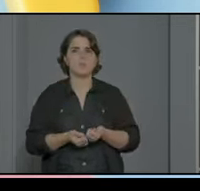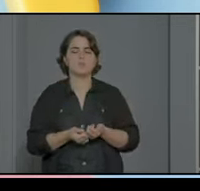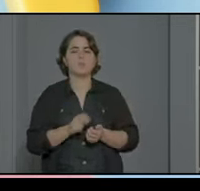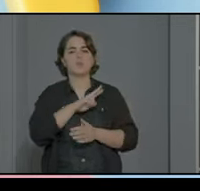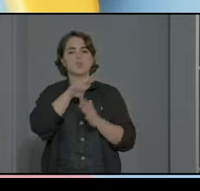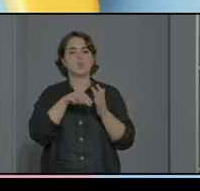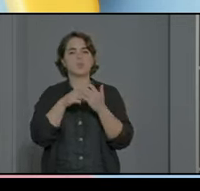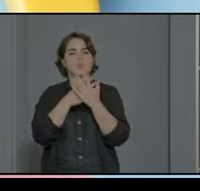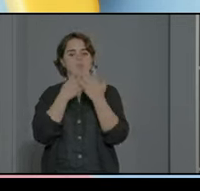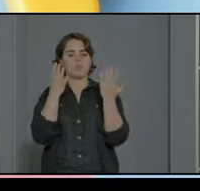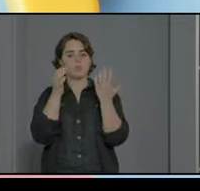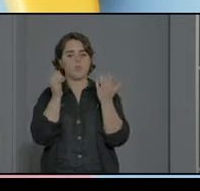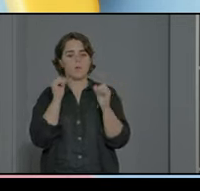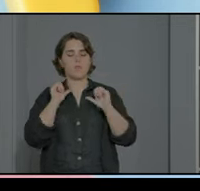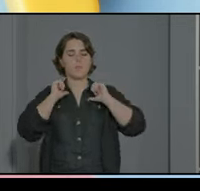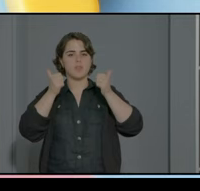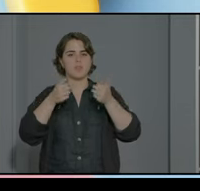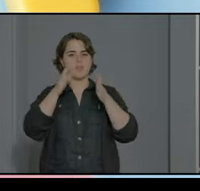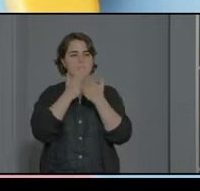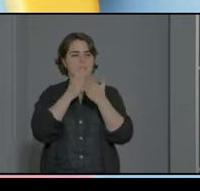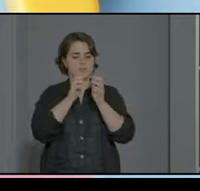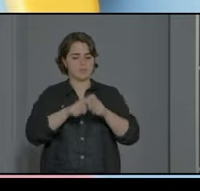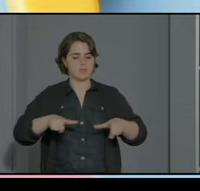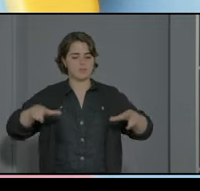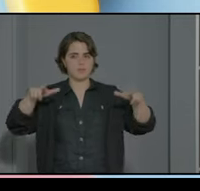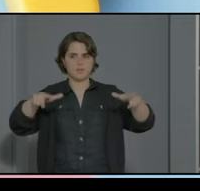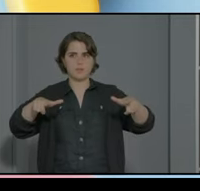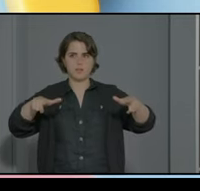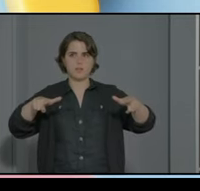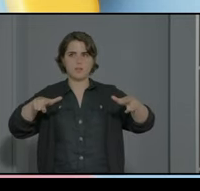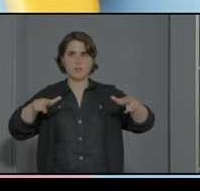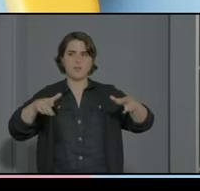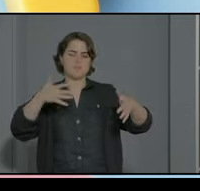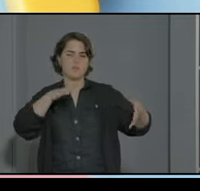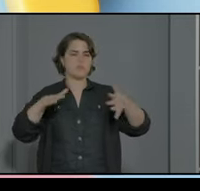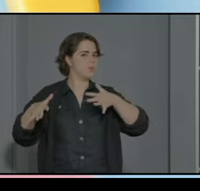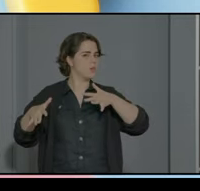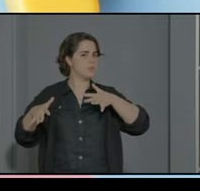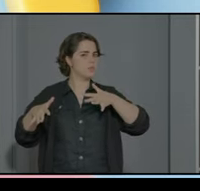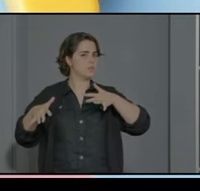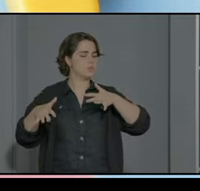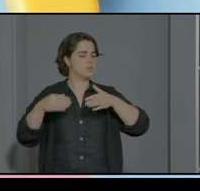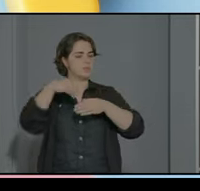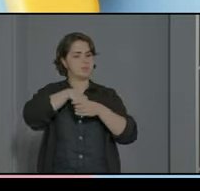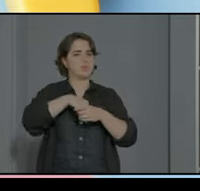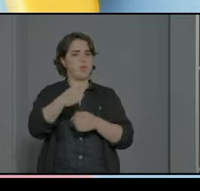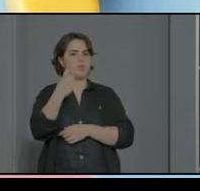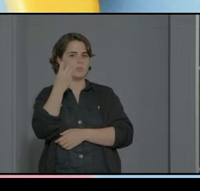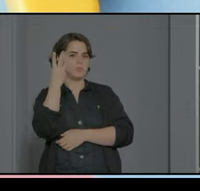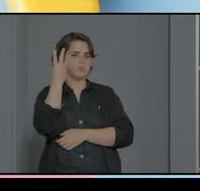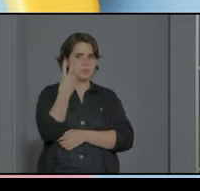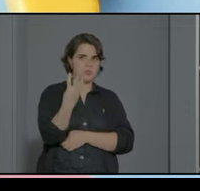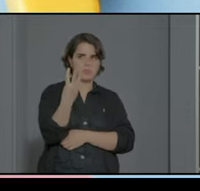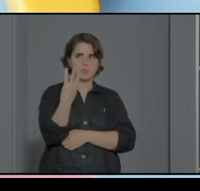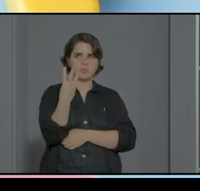en el 2019 con un aula donde cual teníamos en el curso 2019-2020 un aula con tres alumnos con